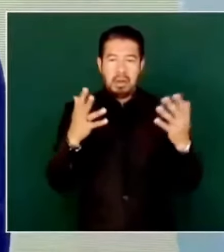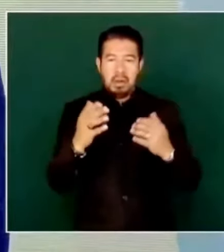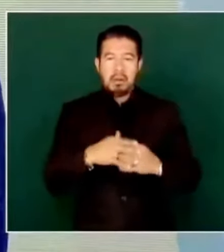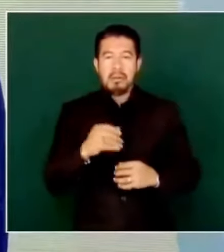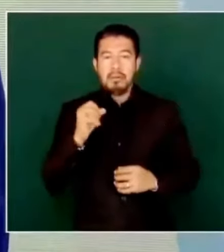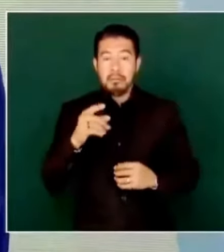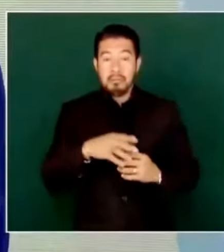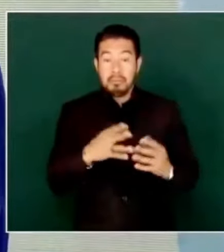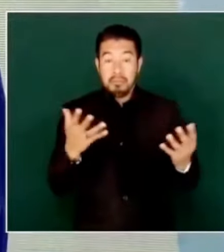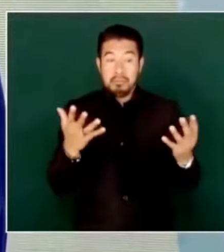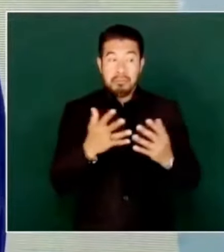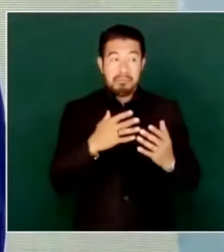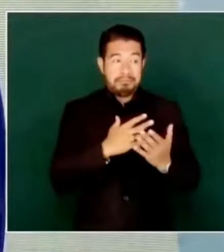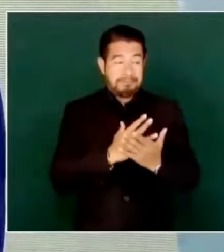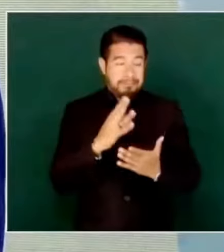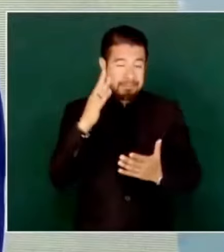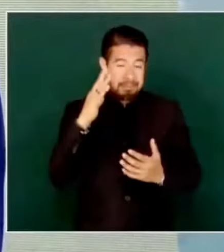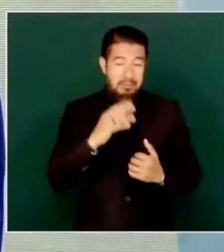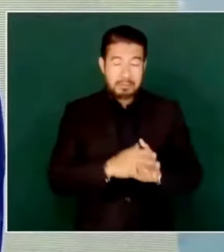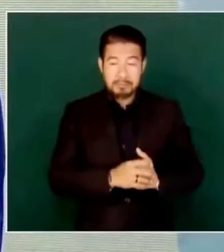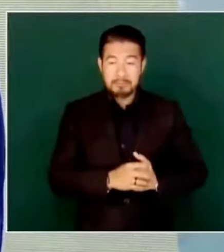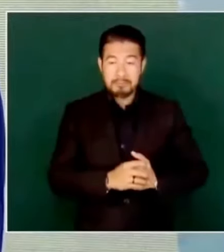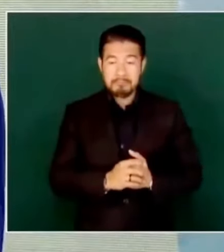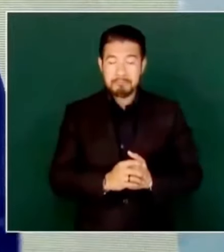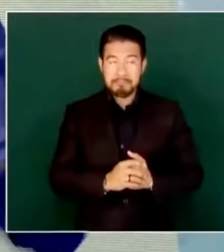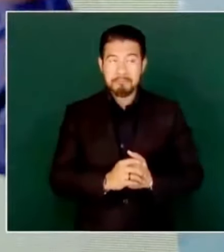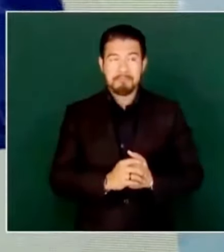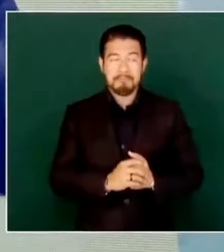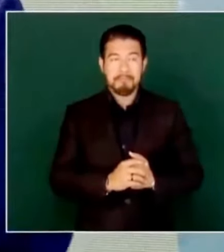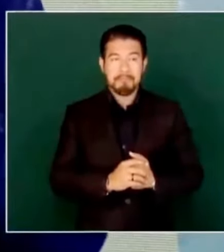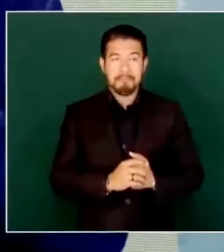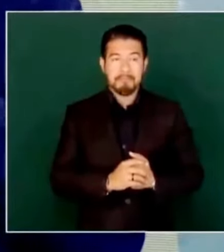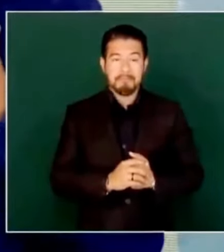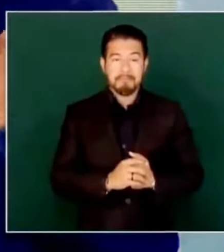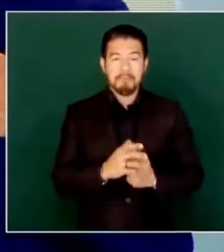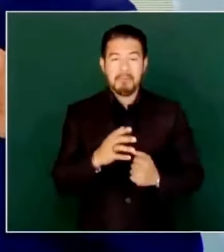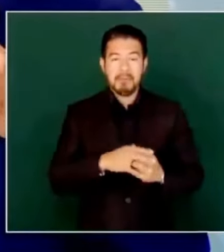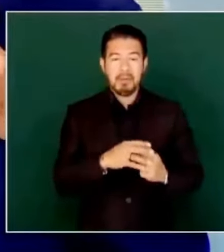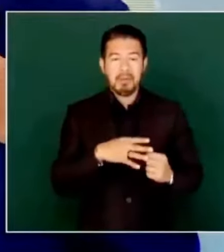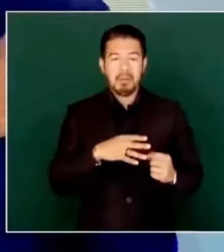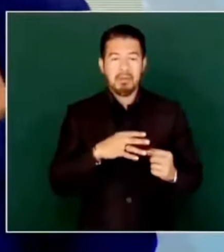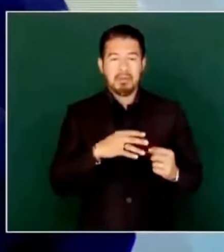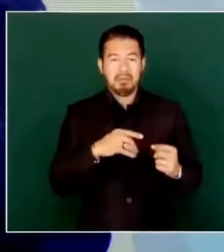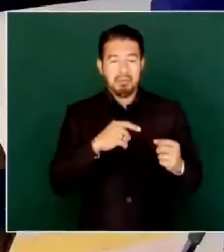reprobable, que con eso nos van a dañar.